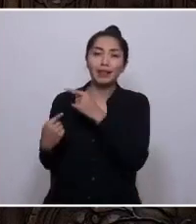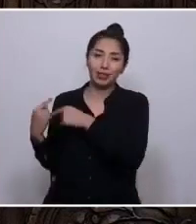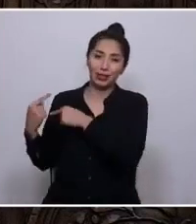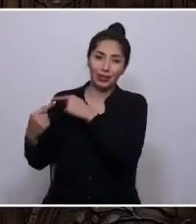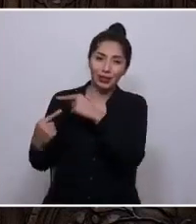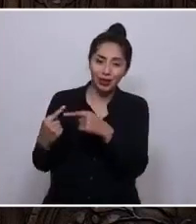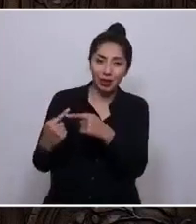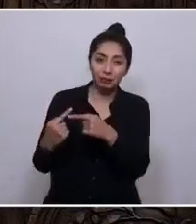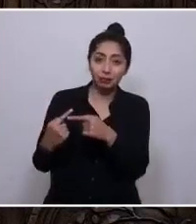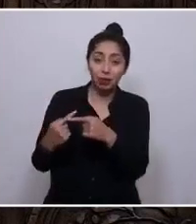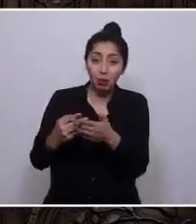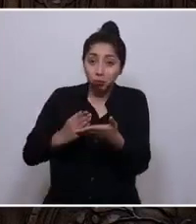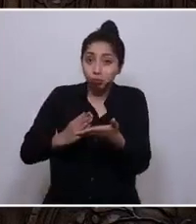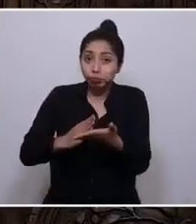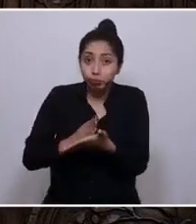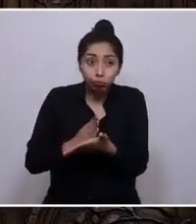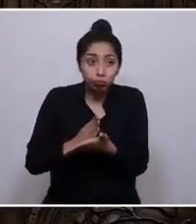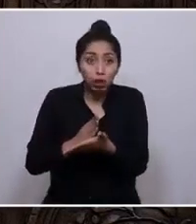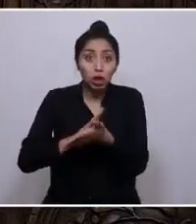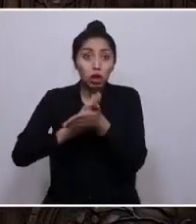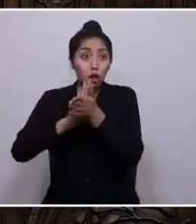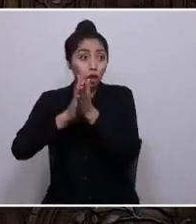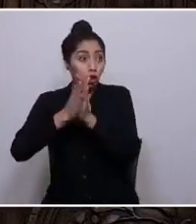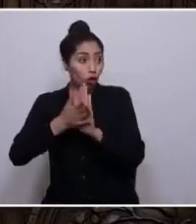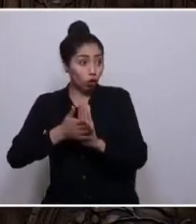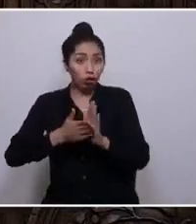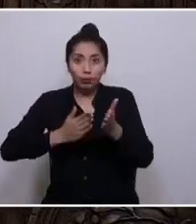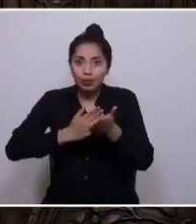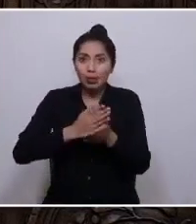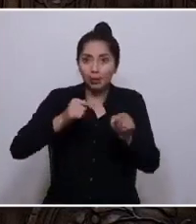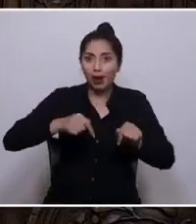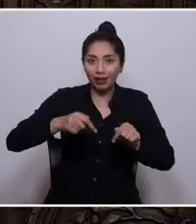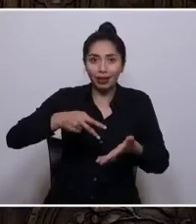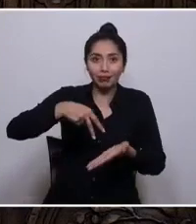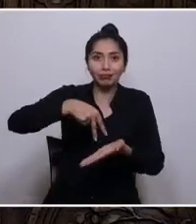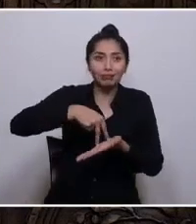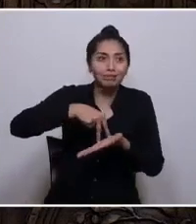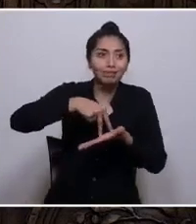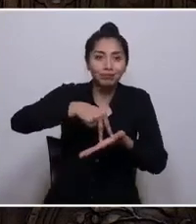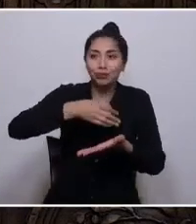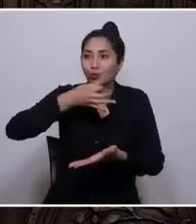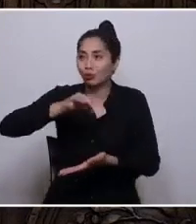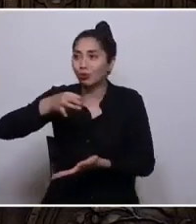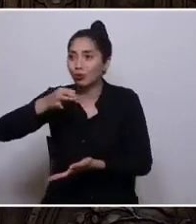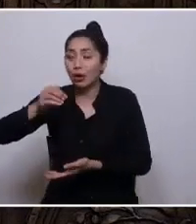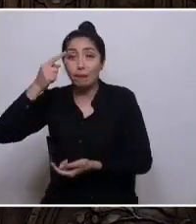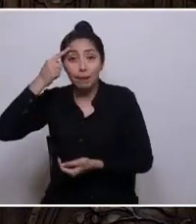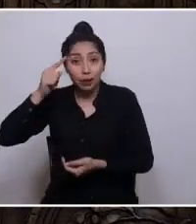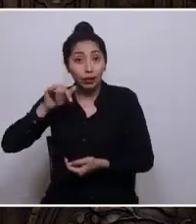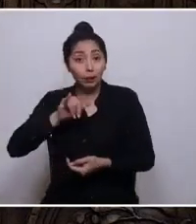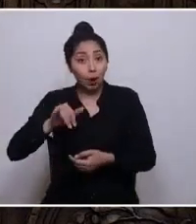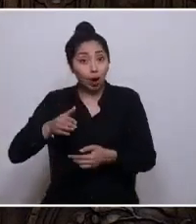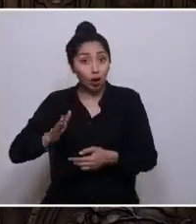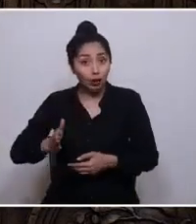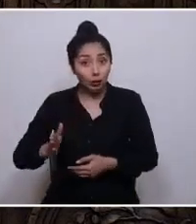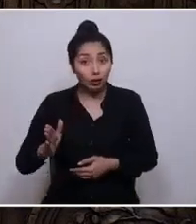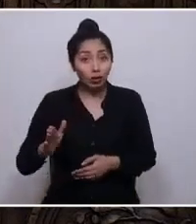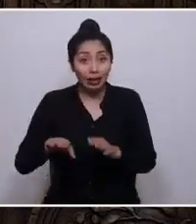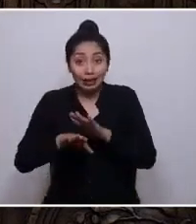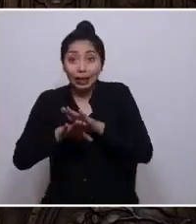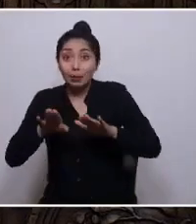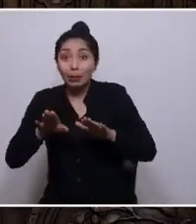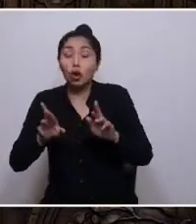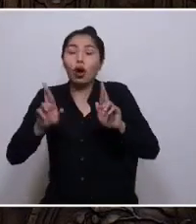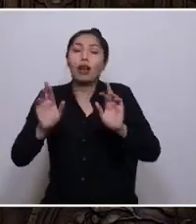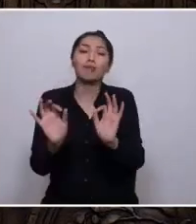punto de partida con que todos iniciamos este hito. Pero que la continuación y el término, espero sea